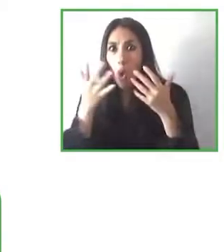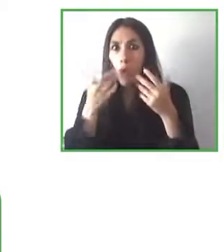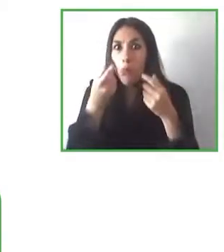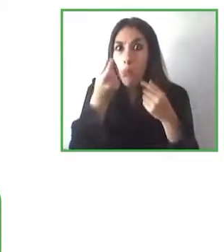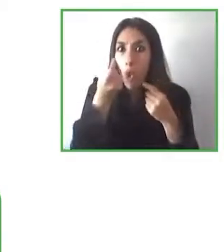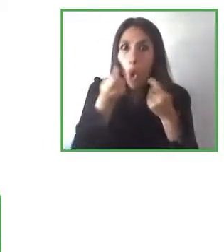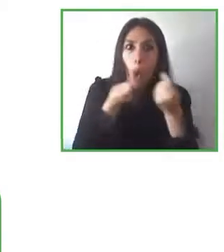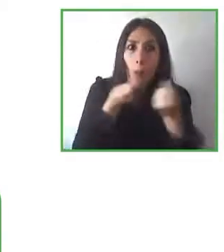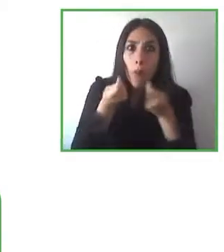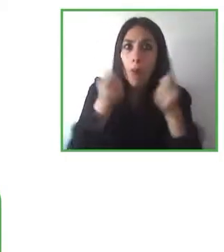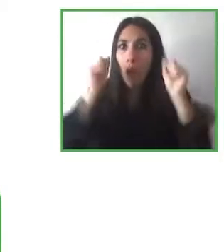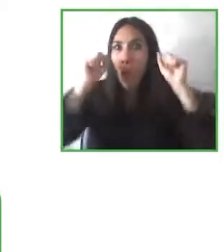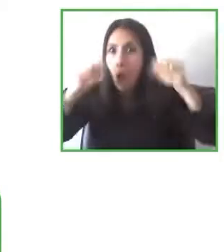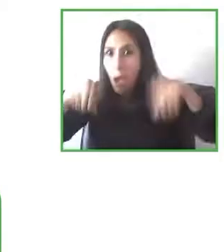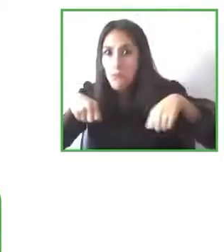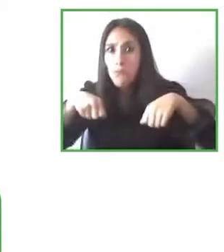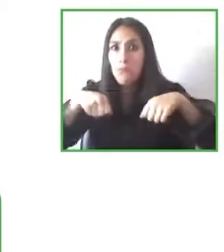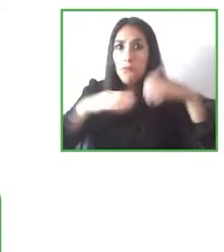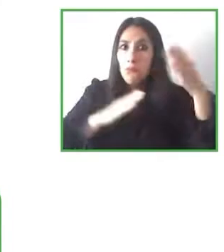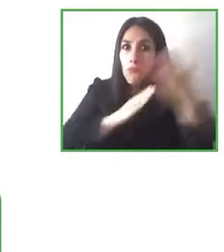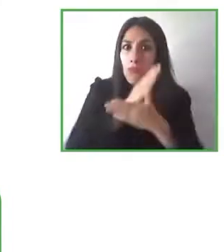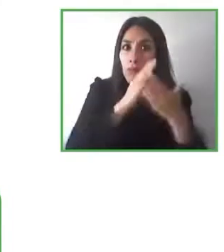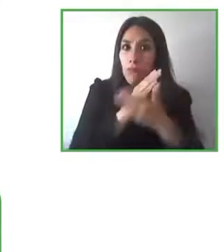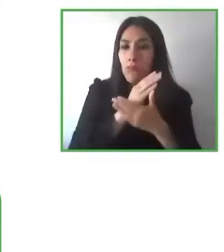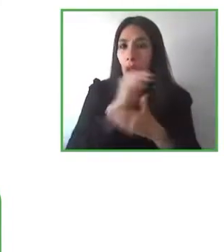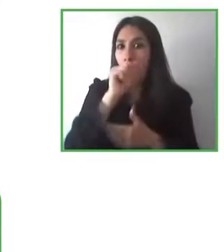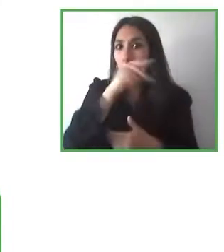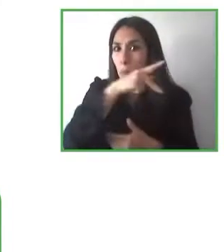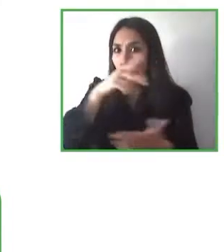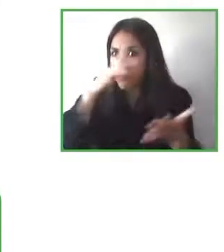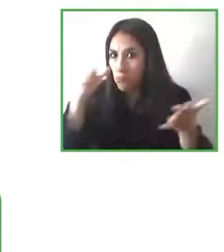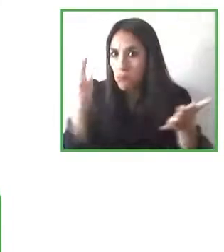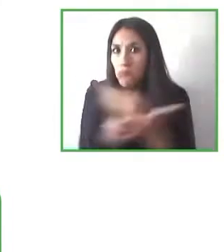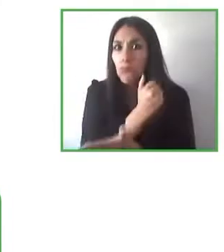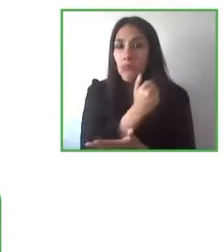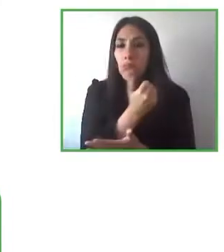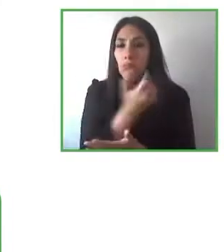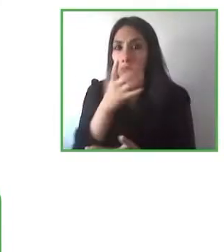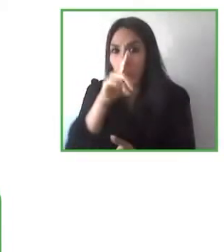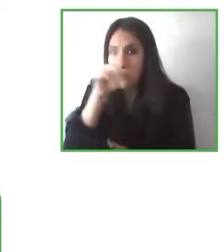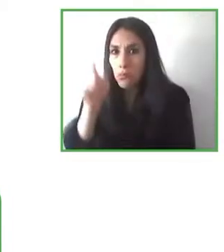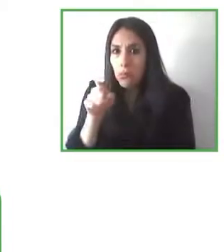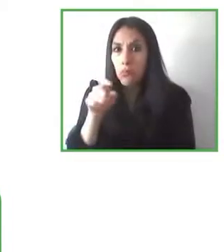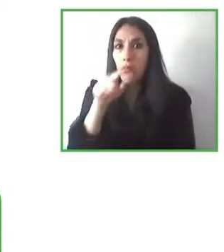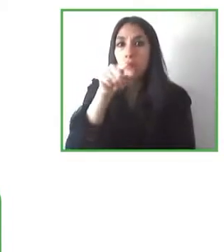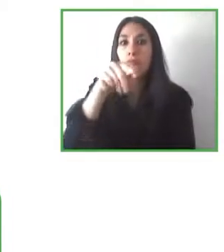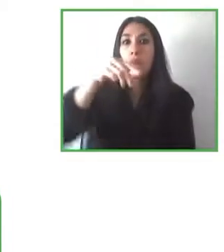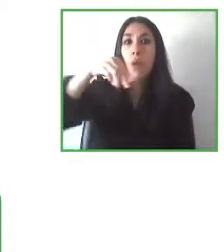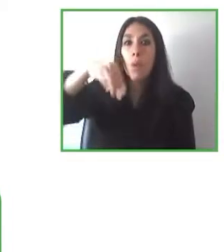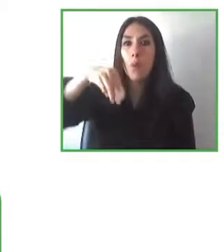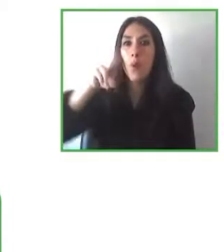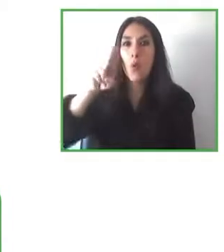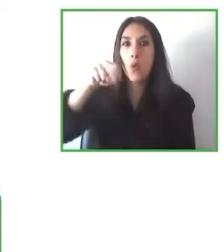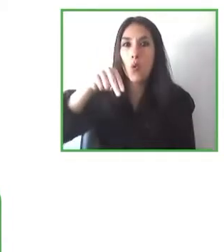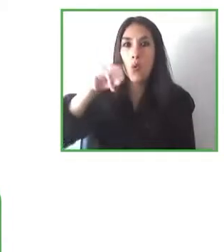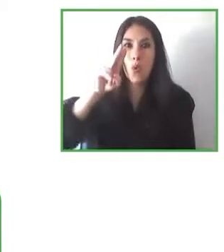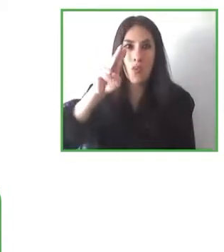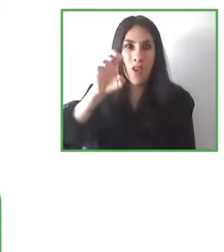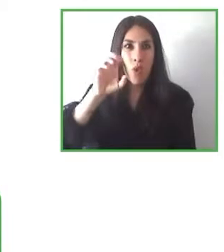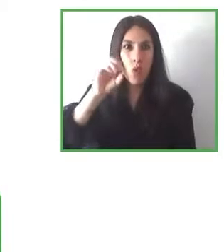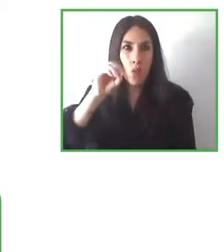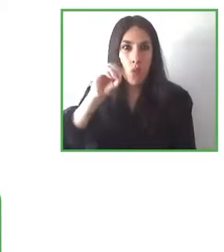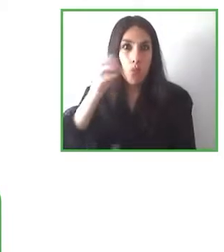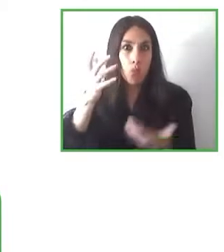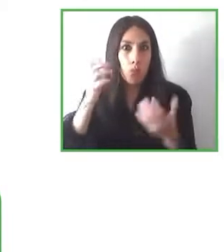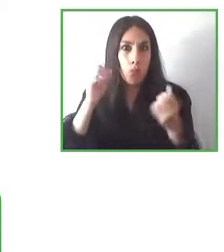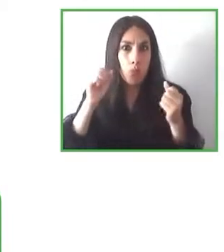es ¿crees que sería posible de una forma sostenible aplicar o proporcionar realidad